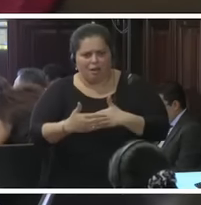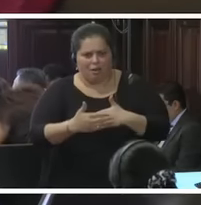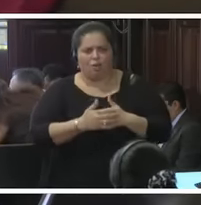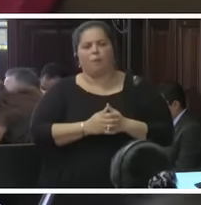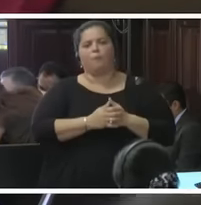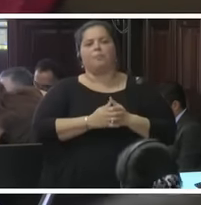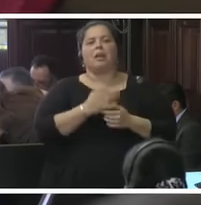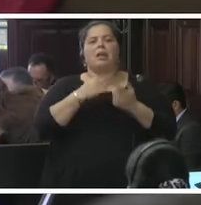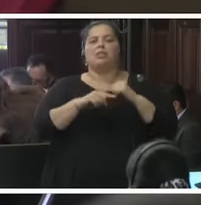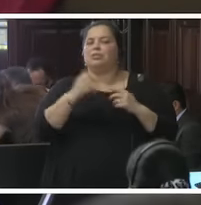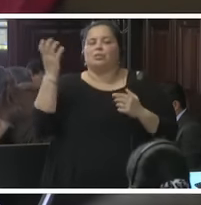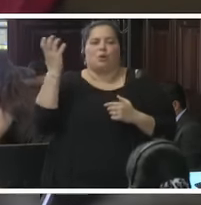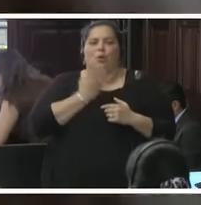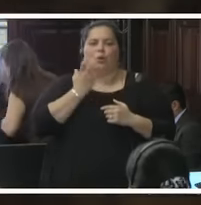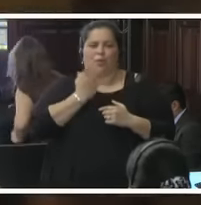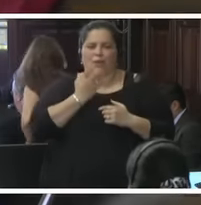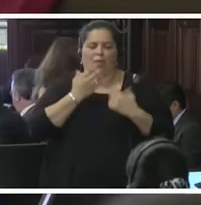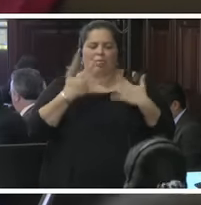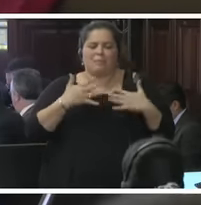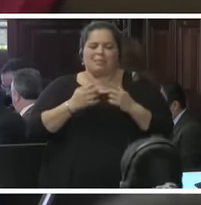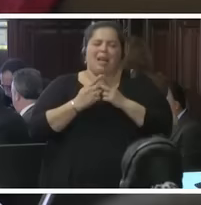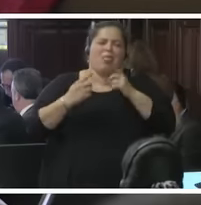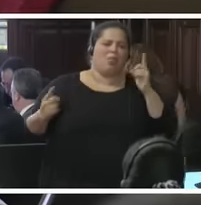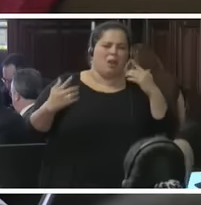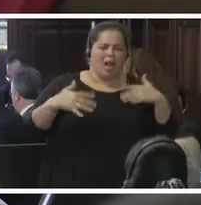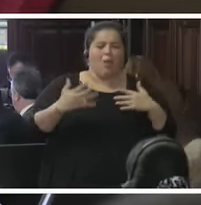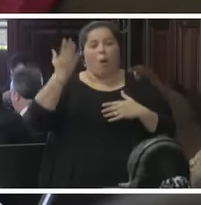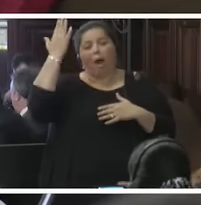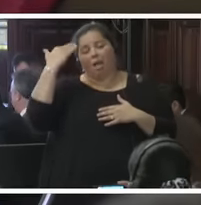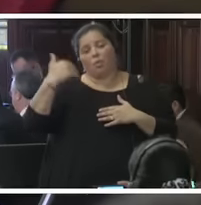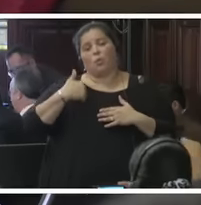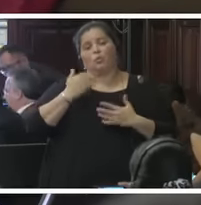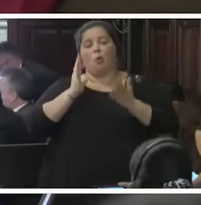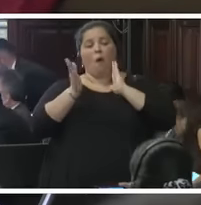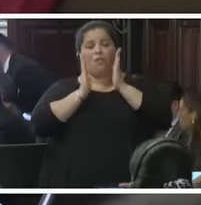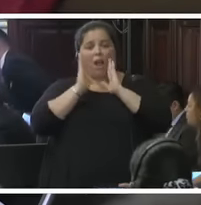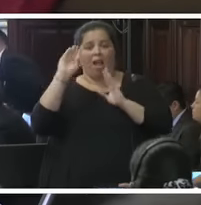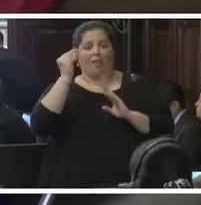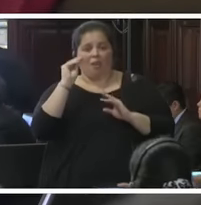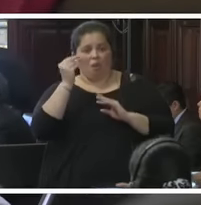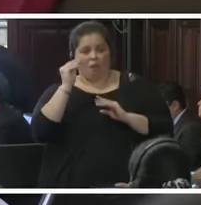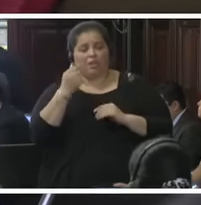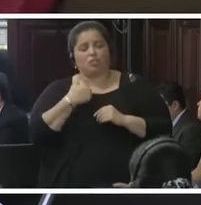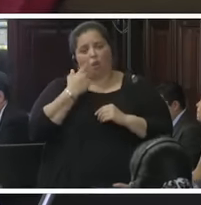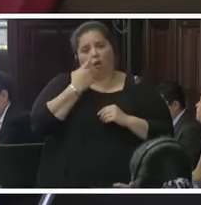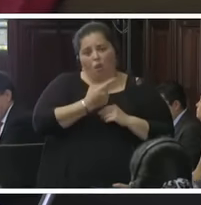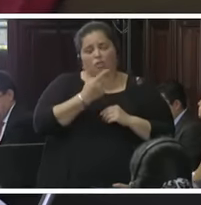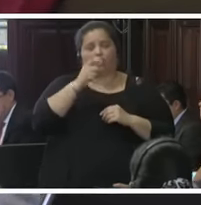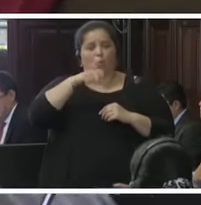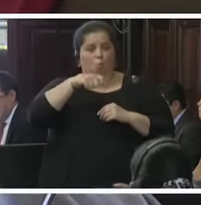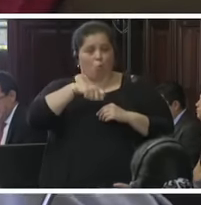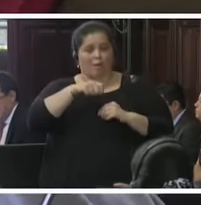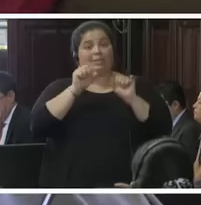Es un espanto de largo. Cuando yo era abogada joven, conocí a un juez que